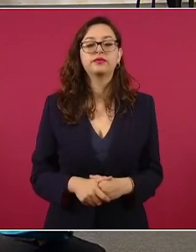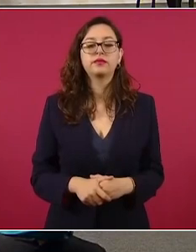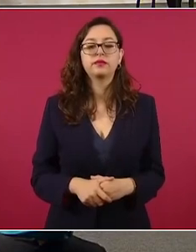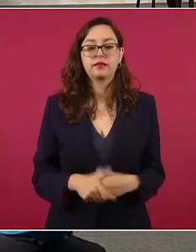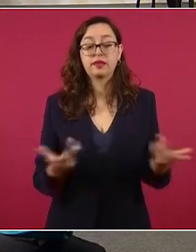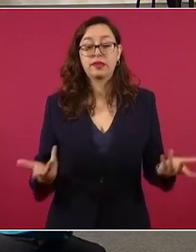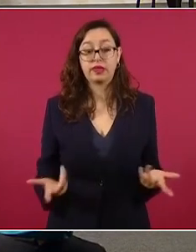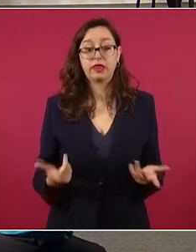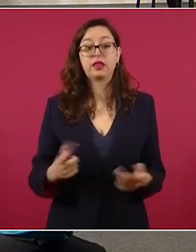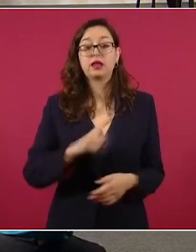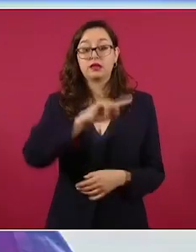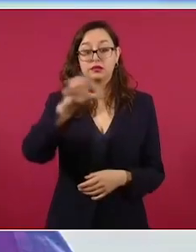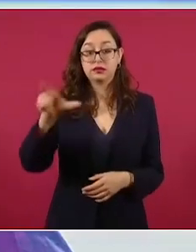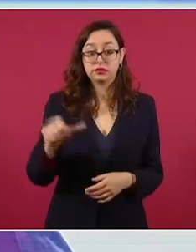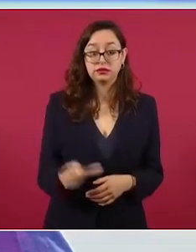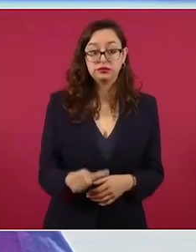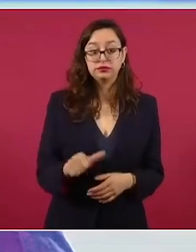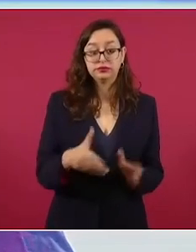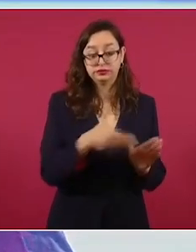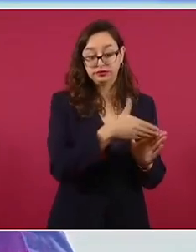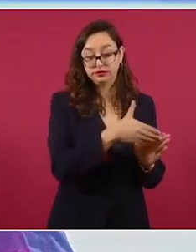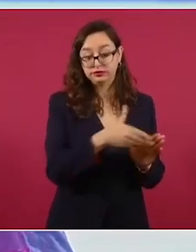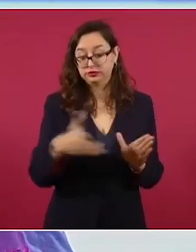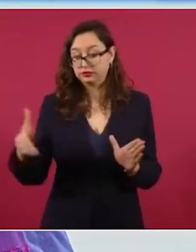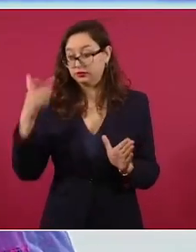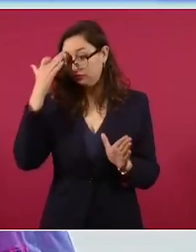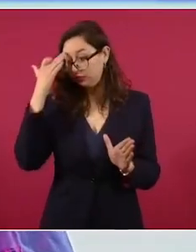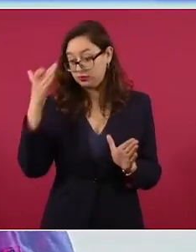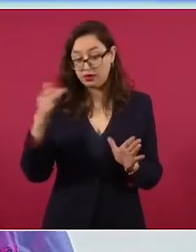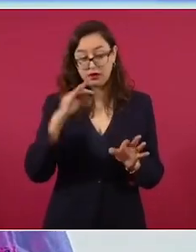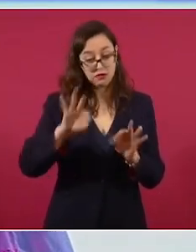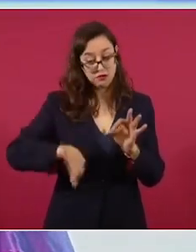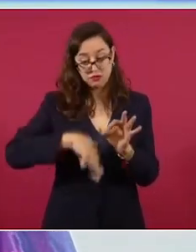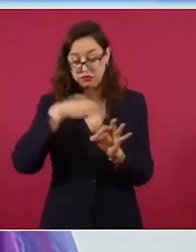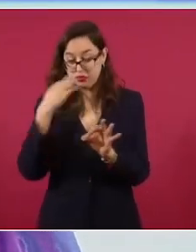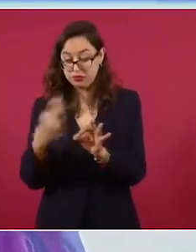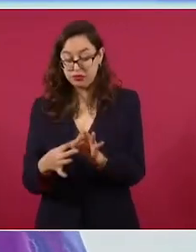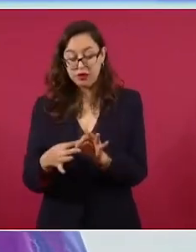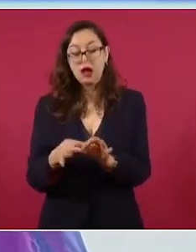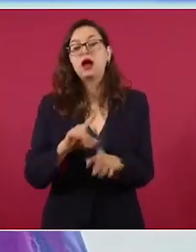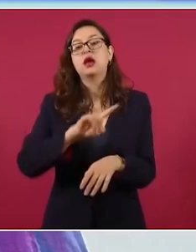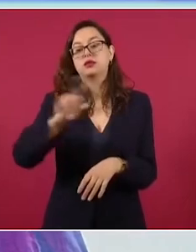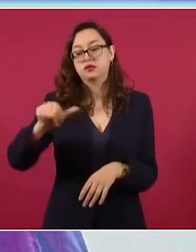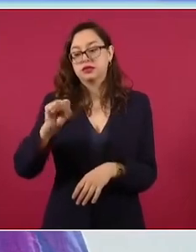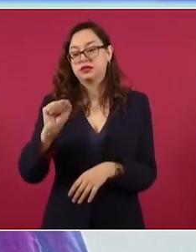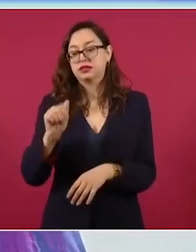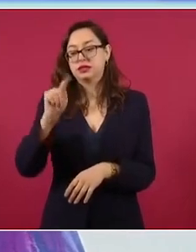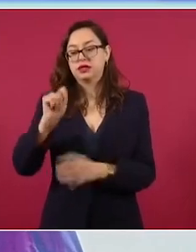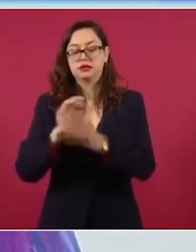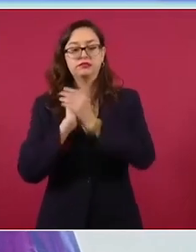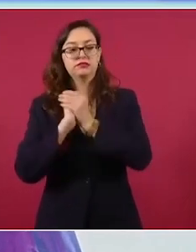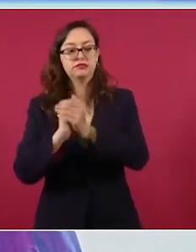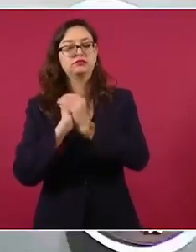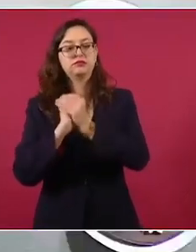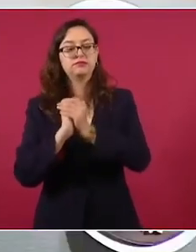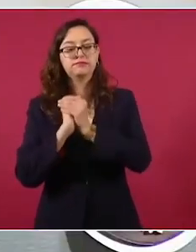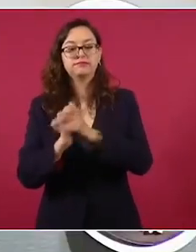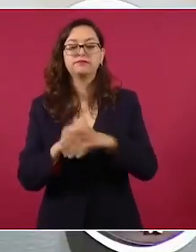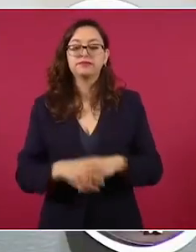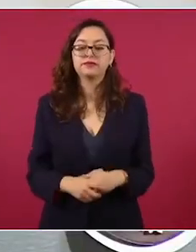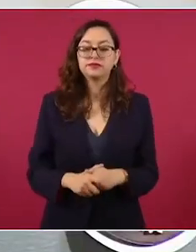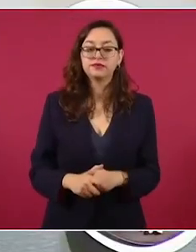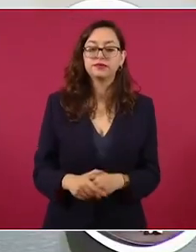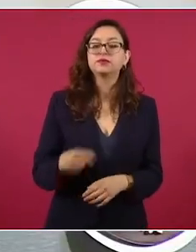el Servicio de Administración Tributaria realizará el sorteo. Para todos los comercios que quieran